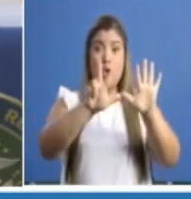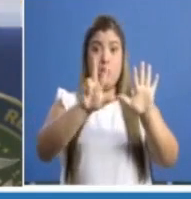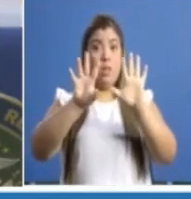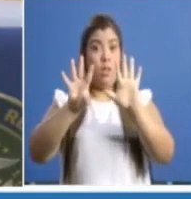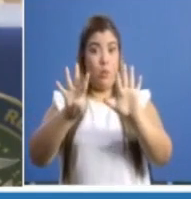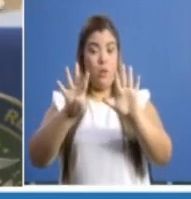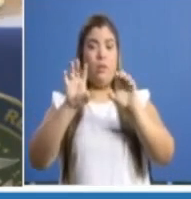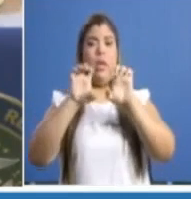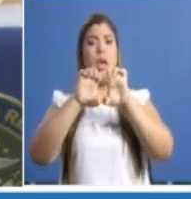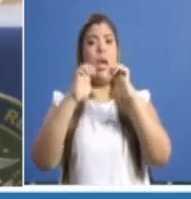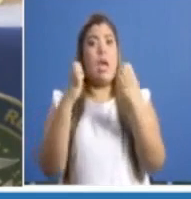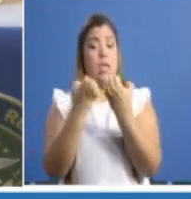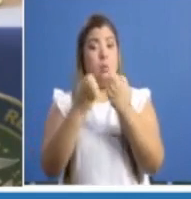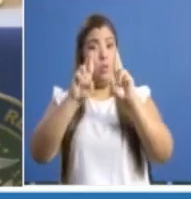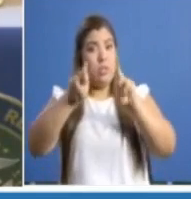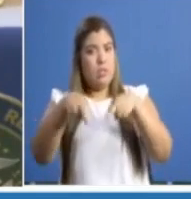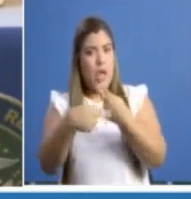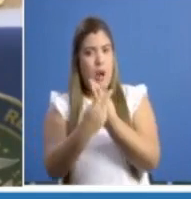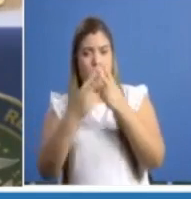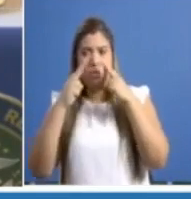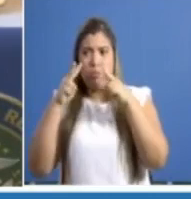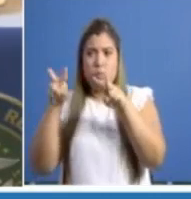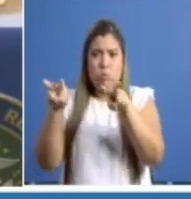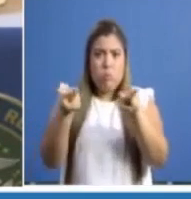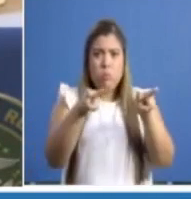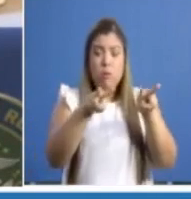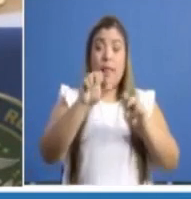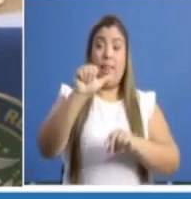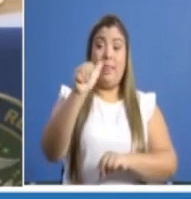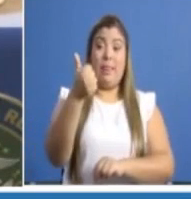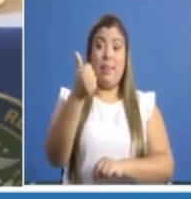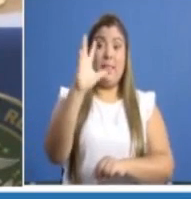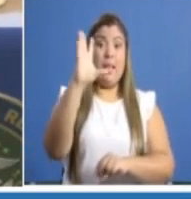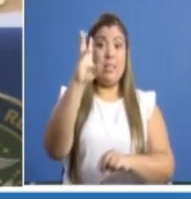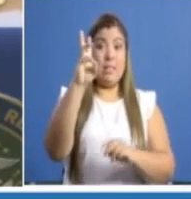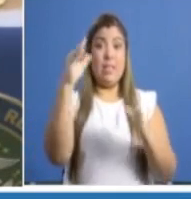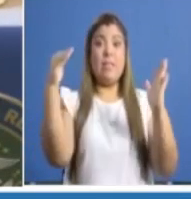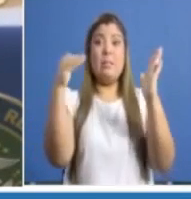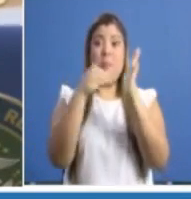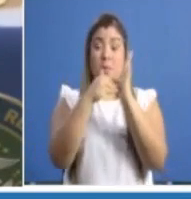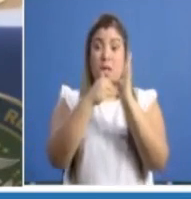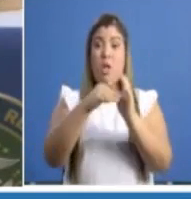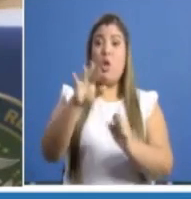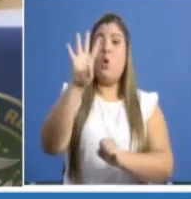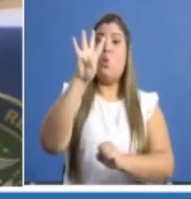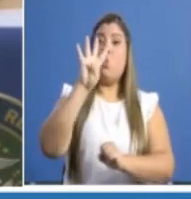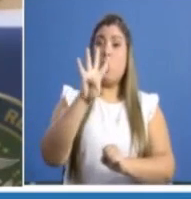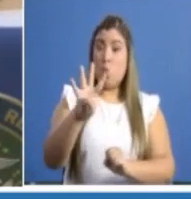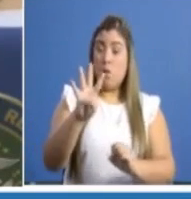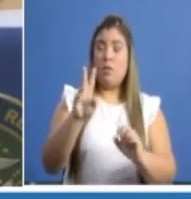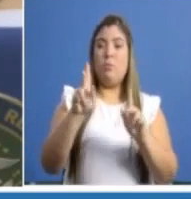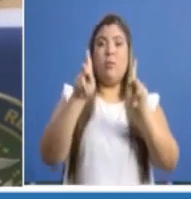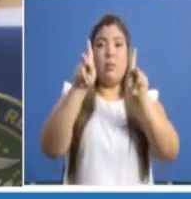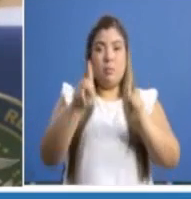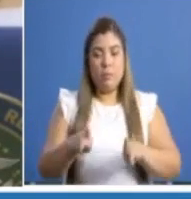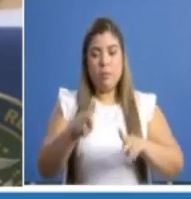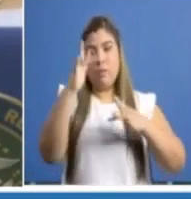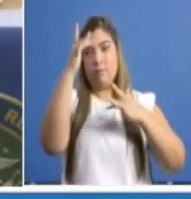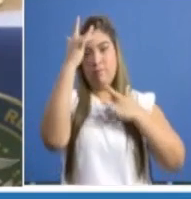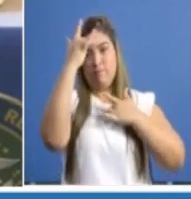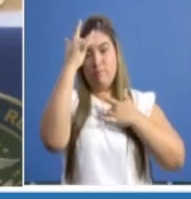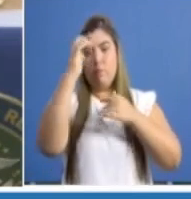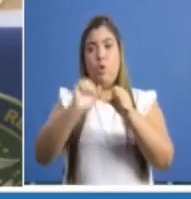Epidemiológica reporta 16.004 casos acumulados